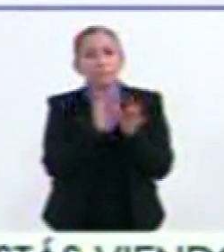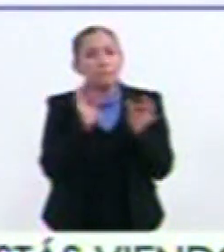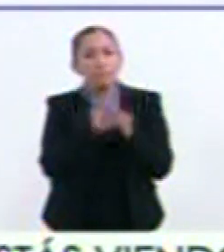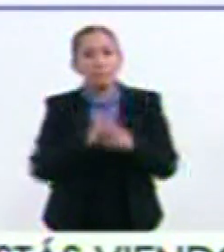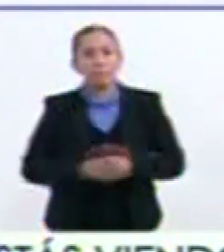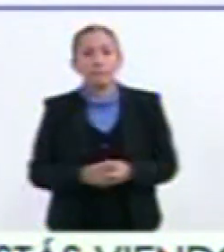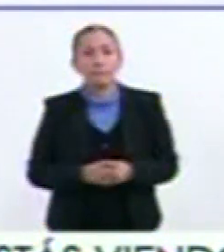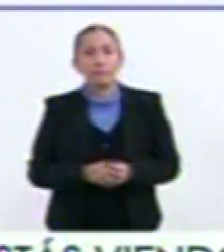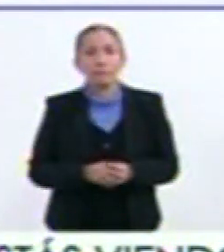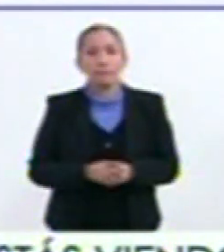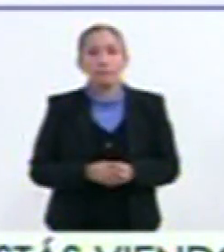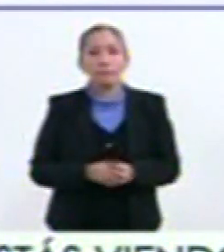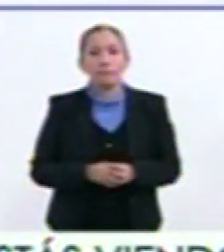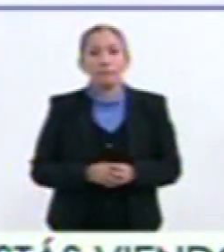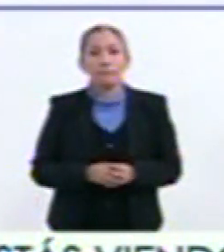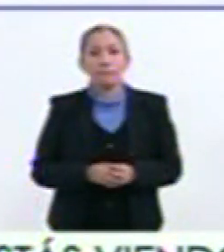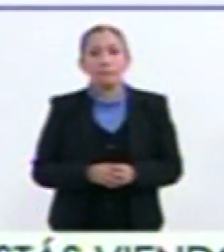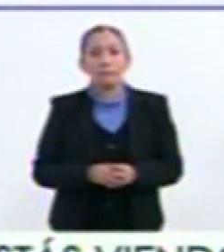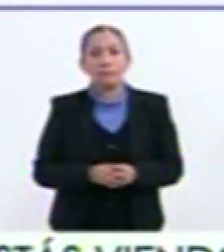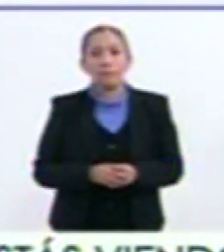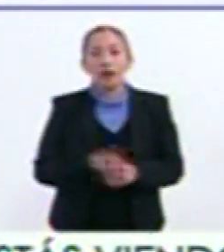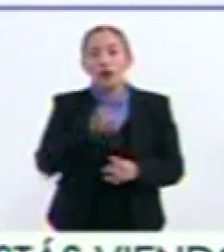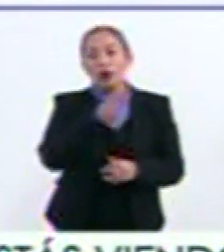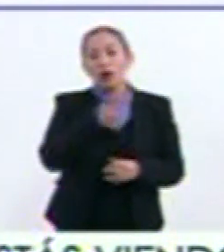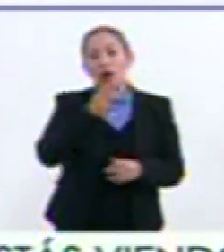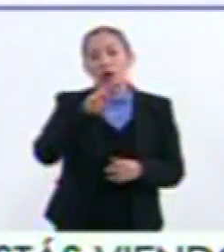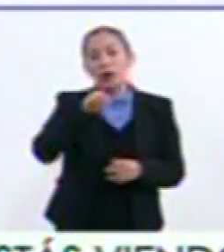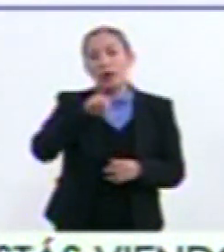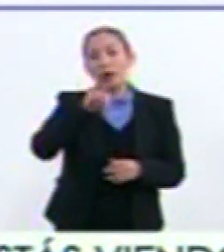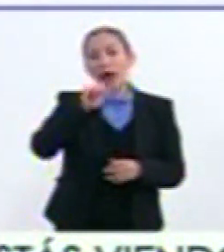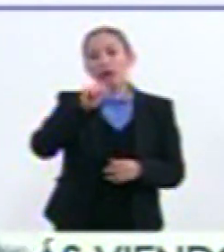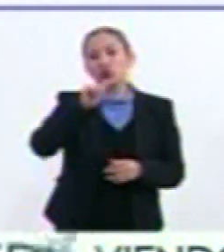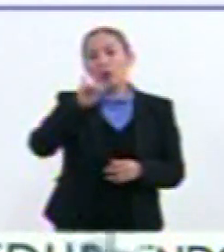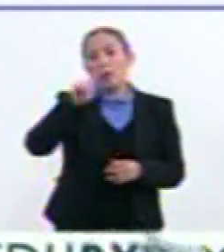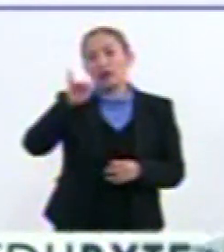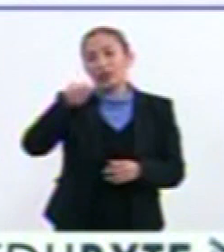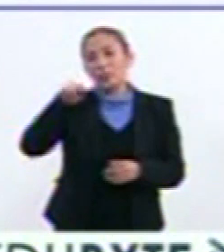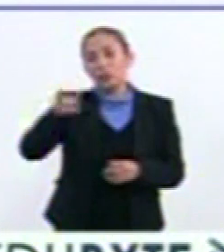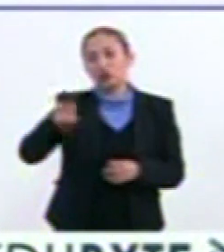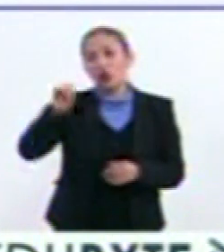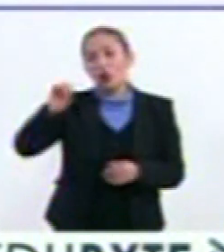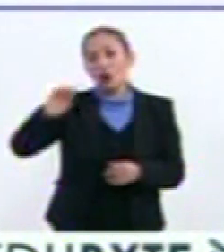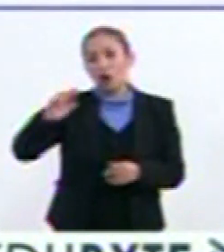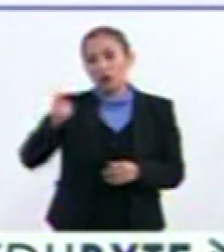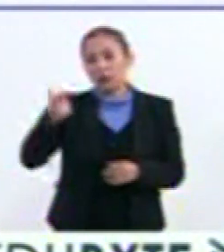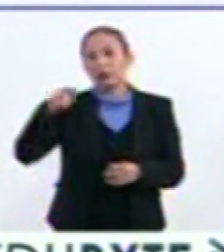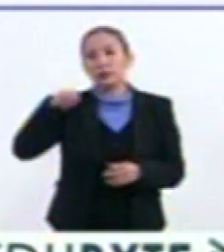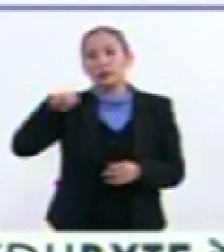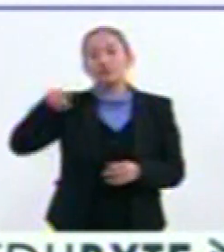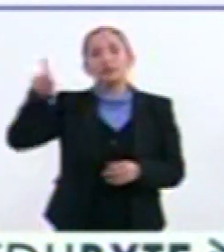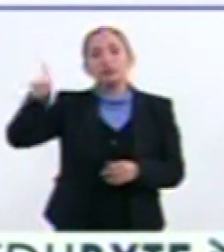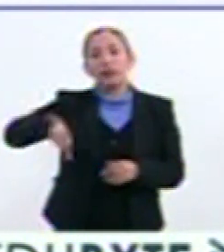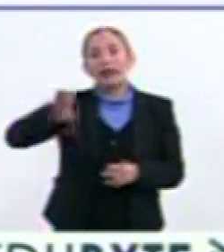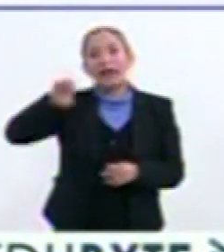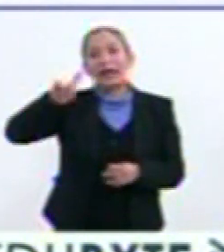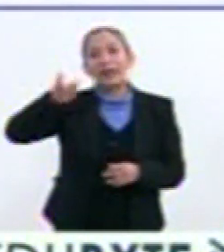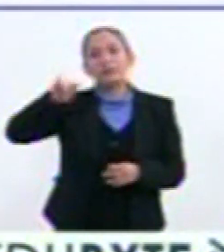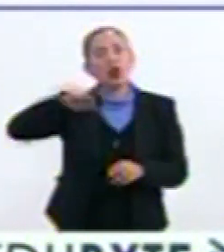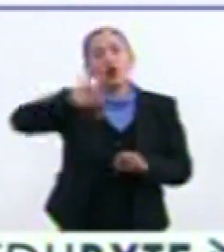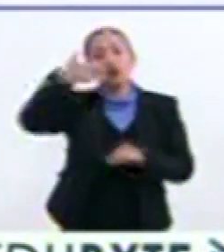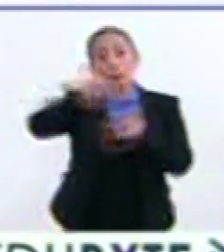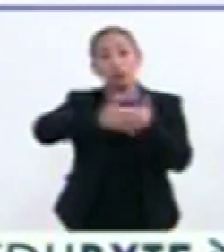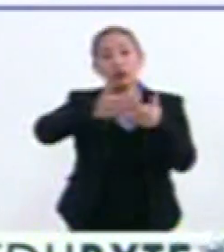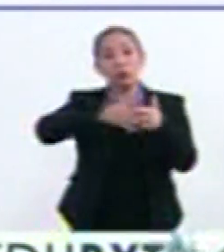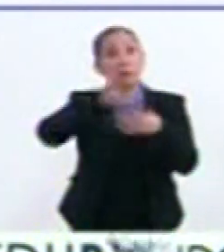Bueno www.montero.org.mx Diagonal eclipse Para que vea usted Todas las fotografías ¿Cuándo va a volver A ver otro